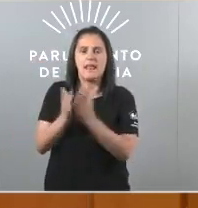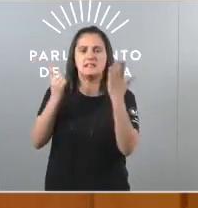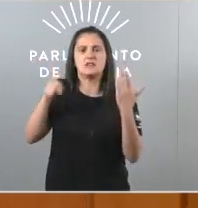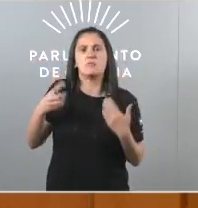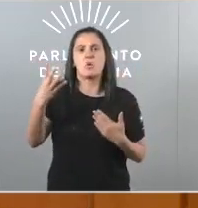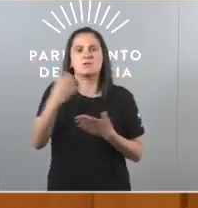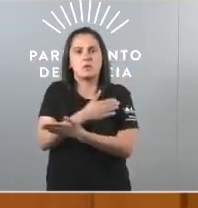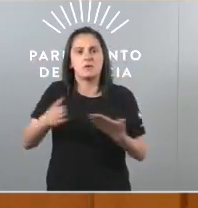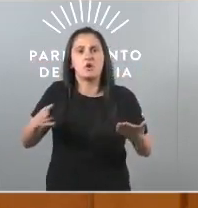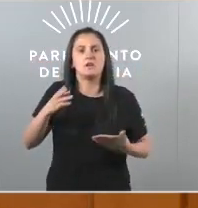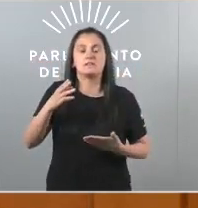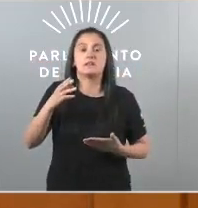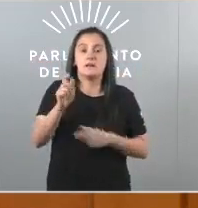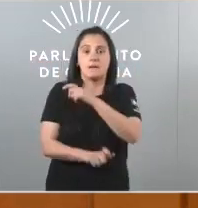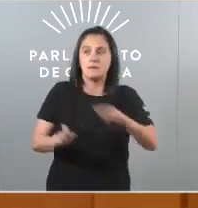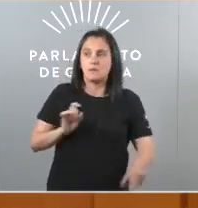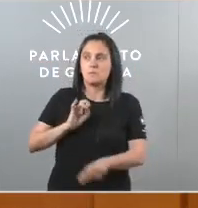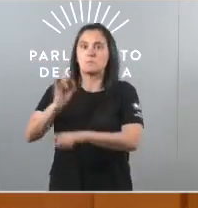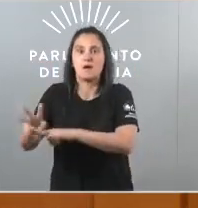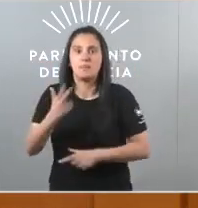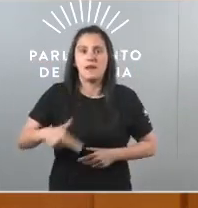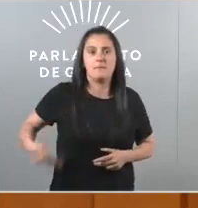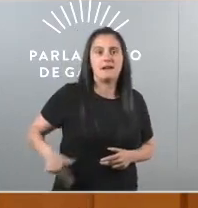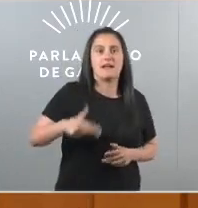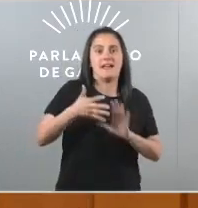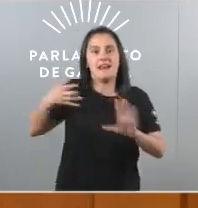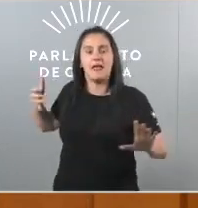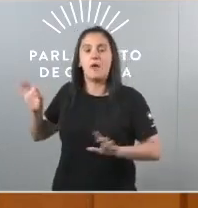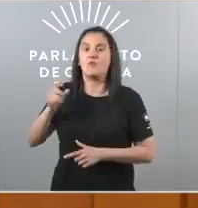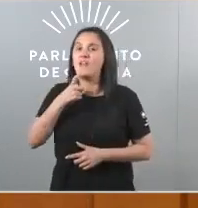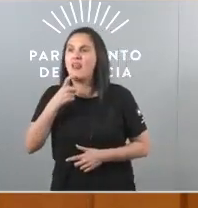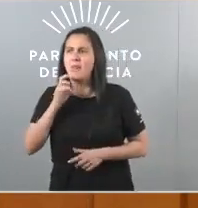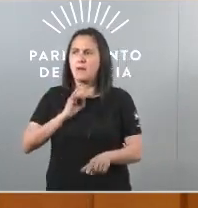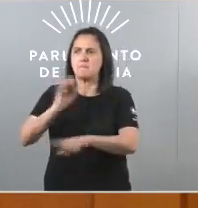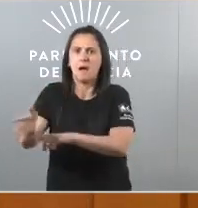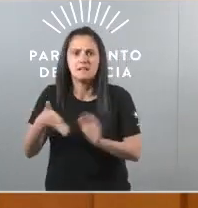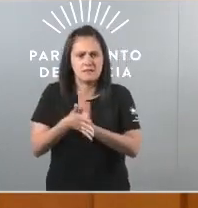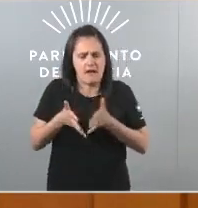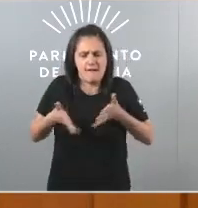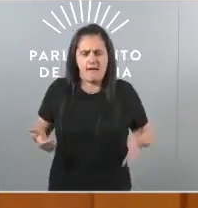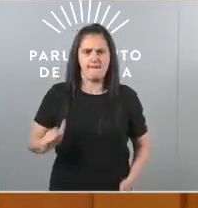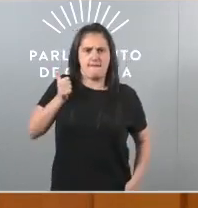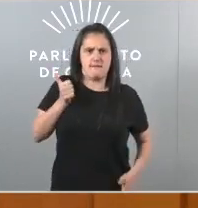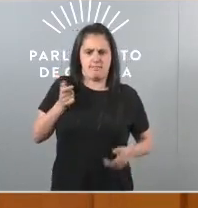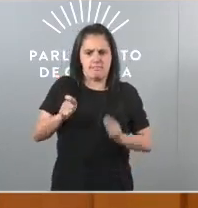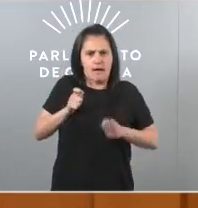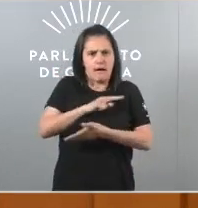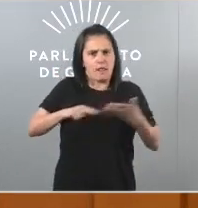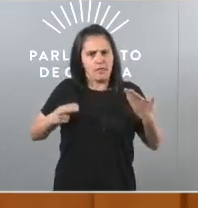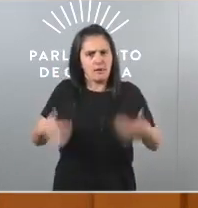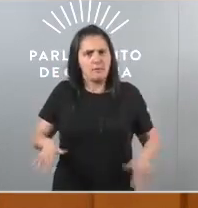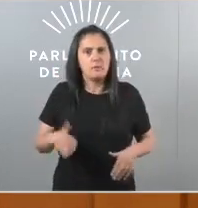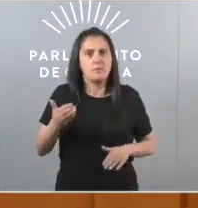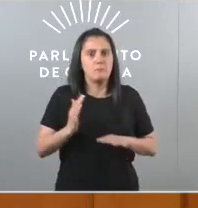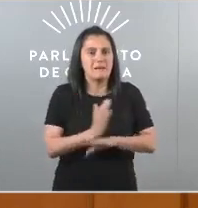supera estados como Dinamarca Irlanda ou Finlandia é unha gran oportunidade para Galiza o